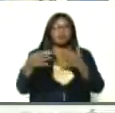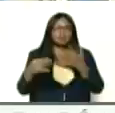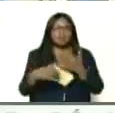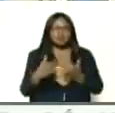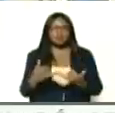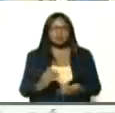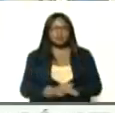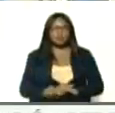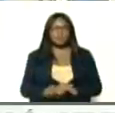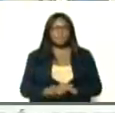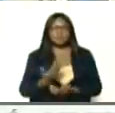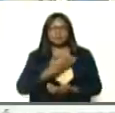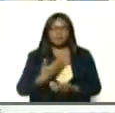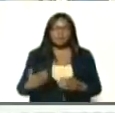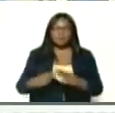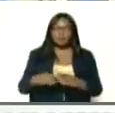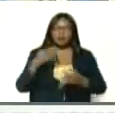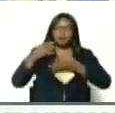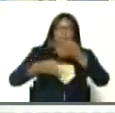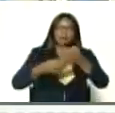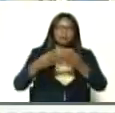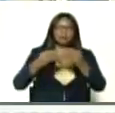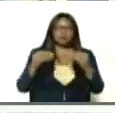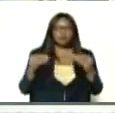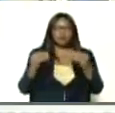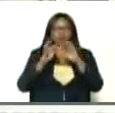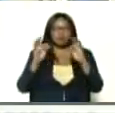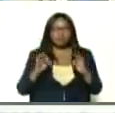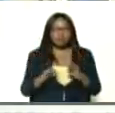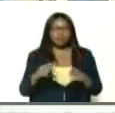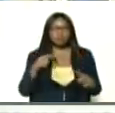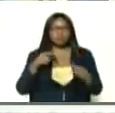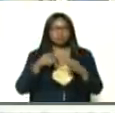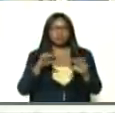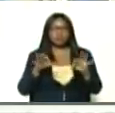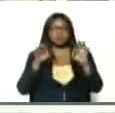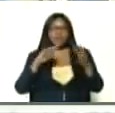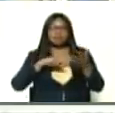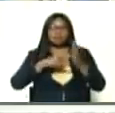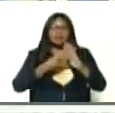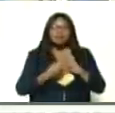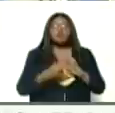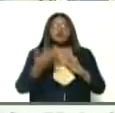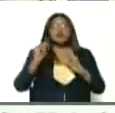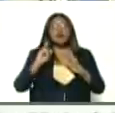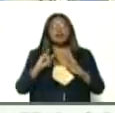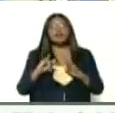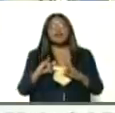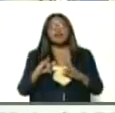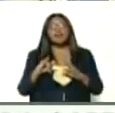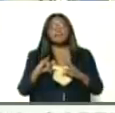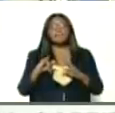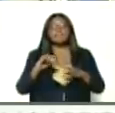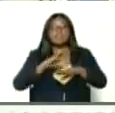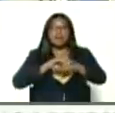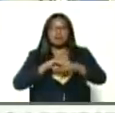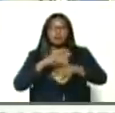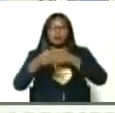presidente, para que, les hable, todo el término, técnico, y médico, de esta tercera sala,